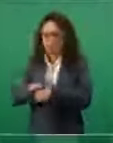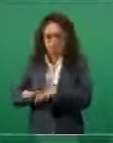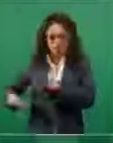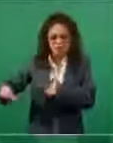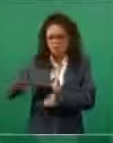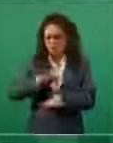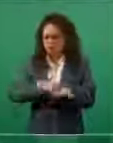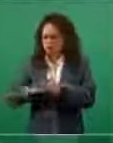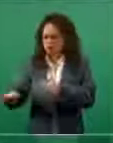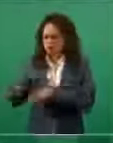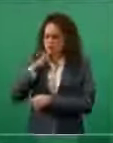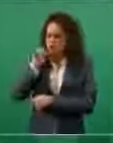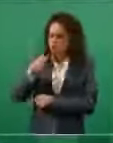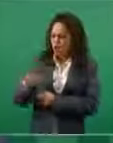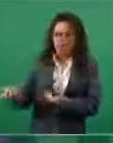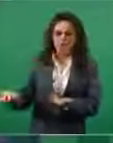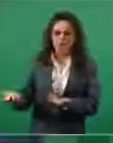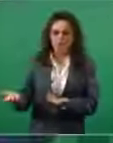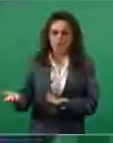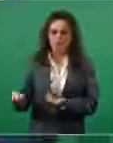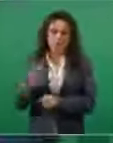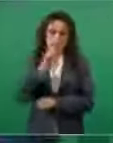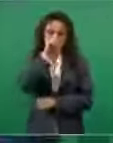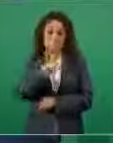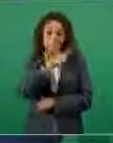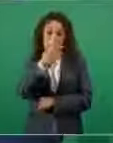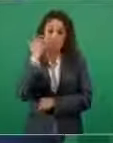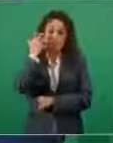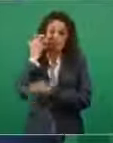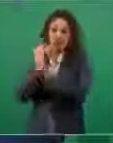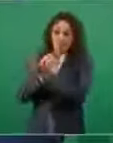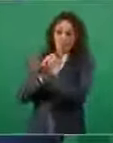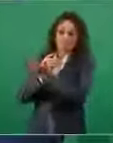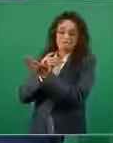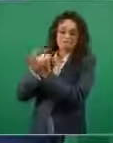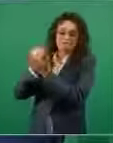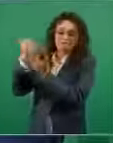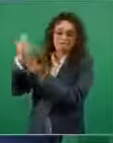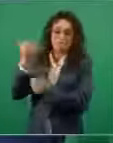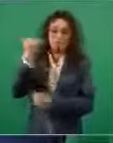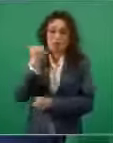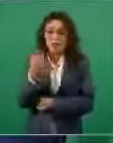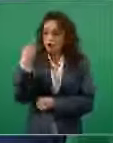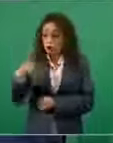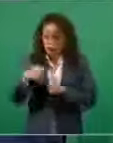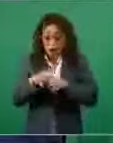Pues sí exageran. Y no sólo eso, están mal sus datos.